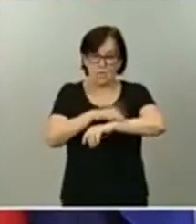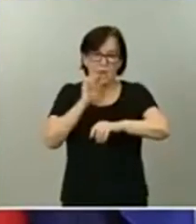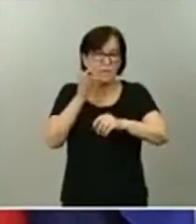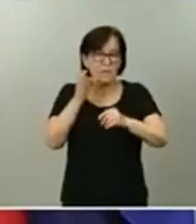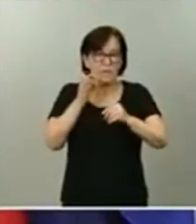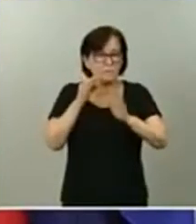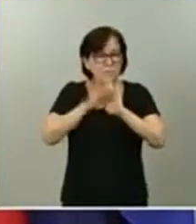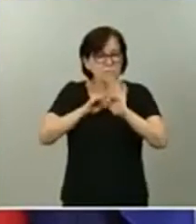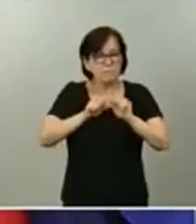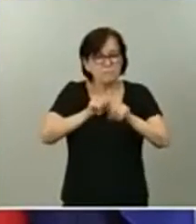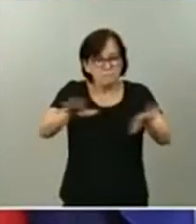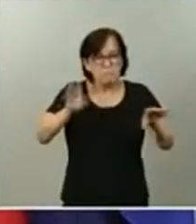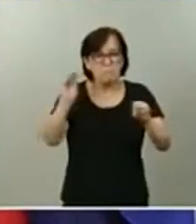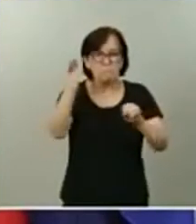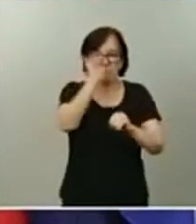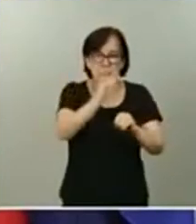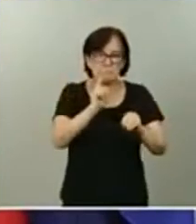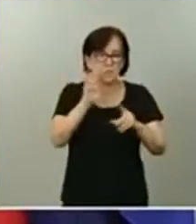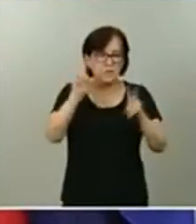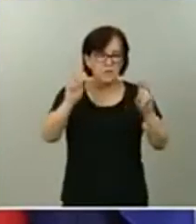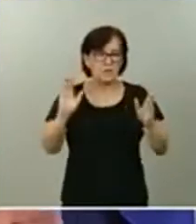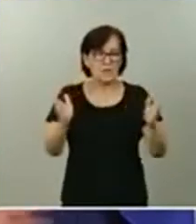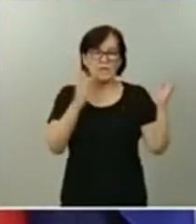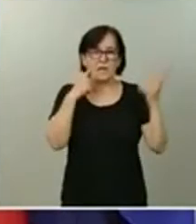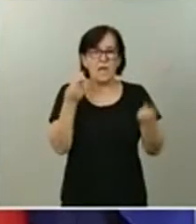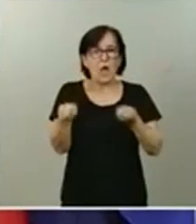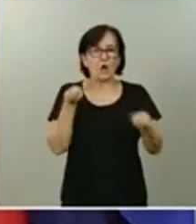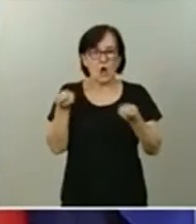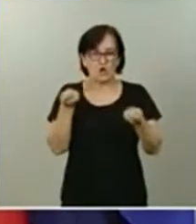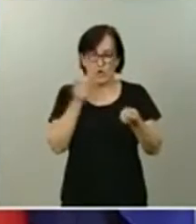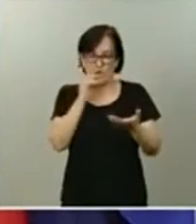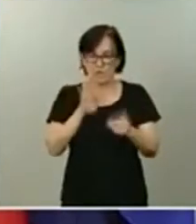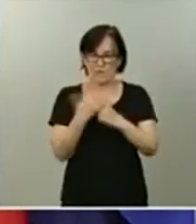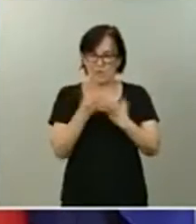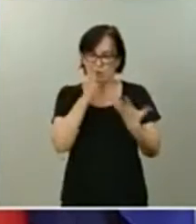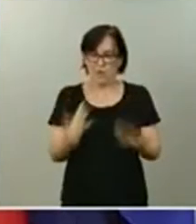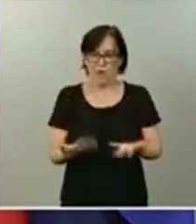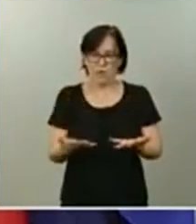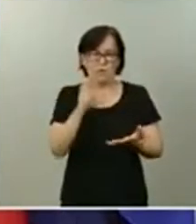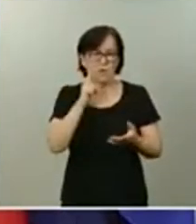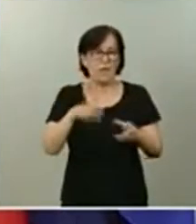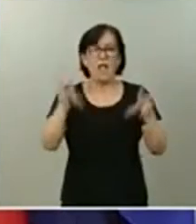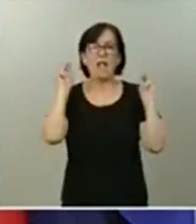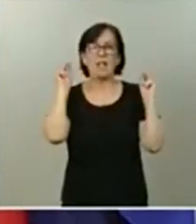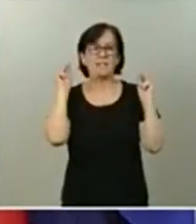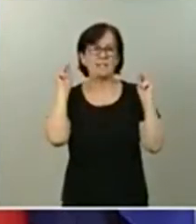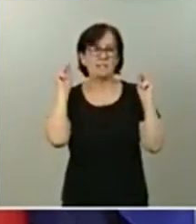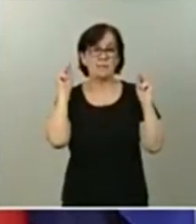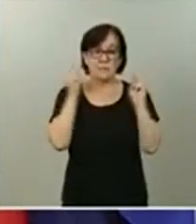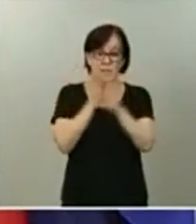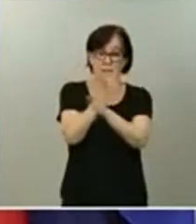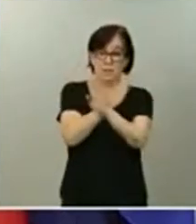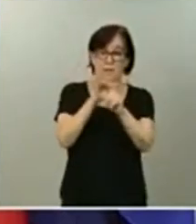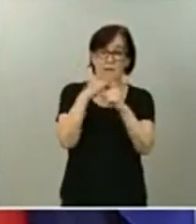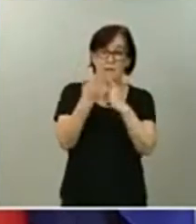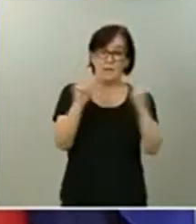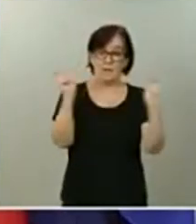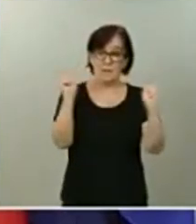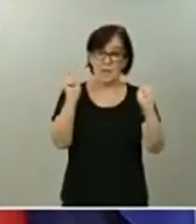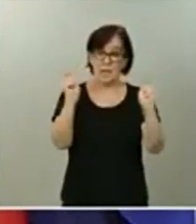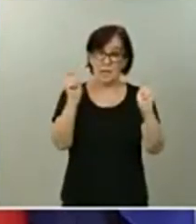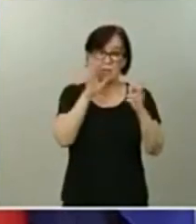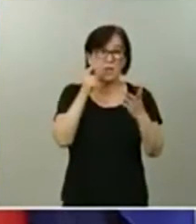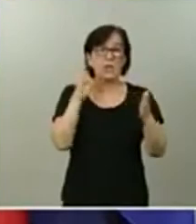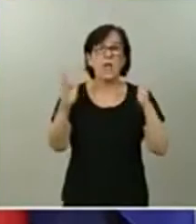escenario, en esta fase de control en la que estamos. Hasta el fin del estado de alarma, el 21 de junio, estábamos en una fase de